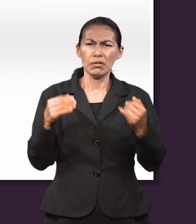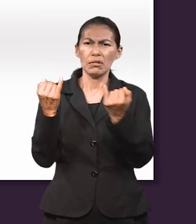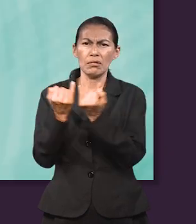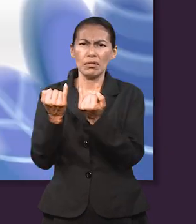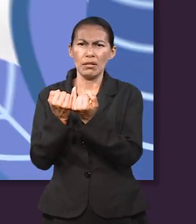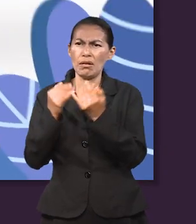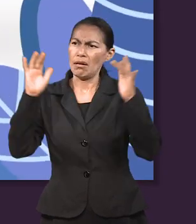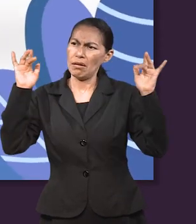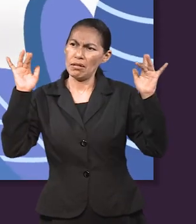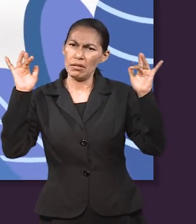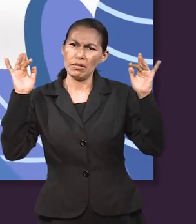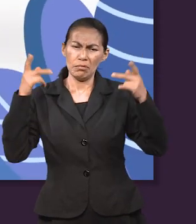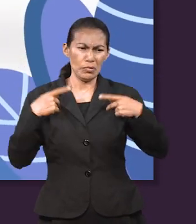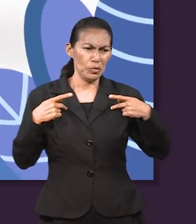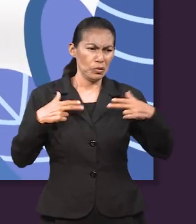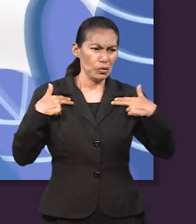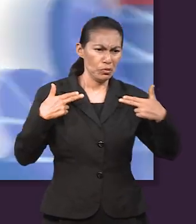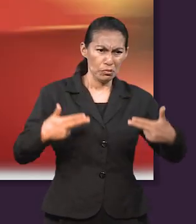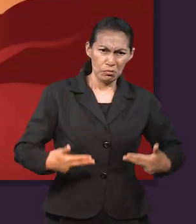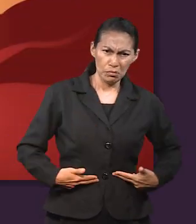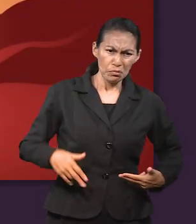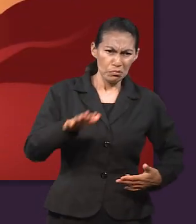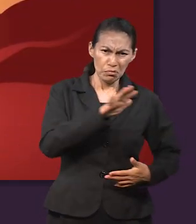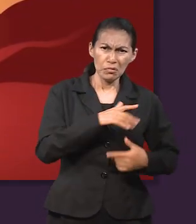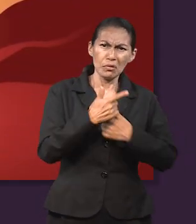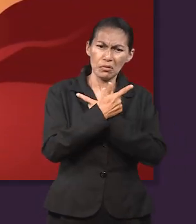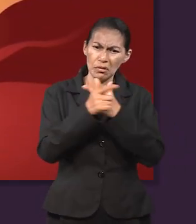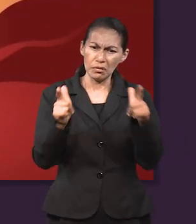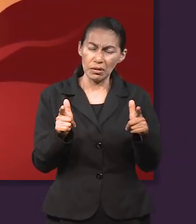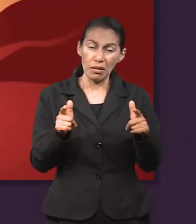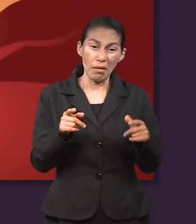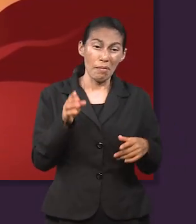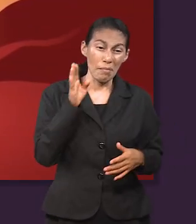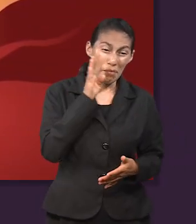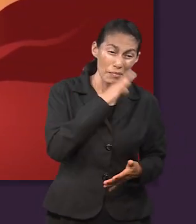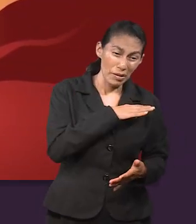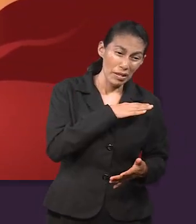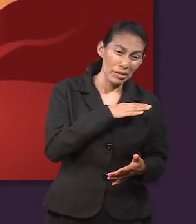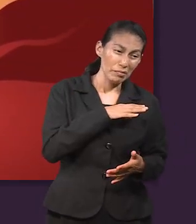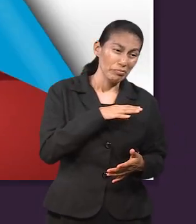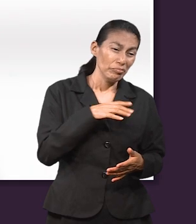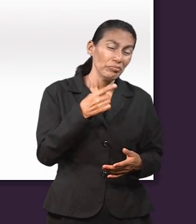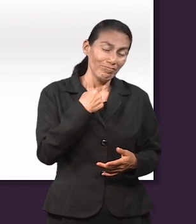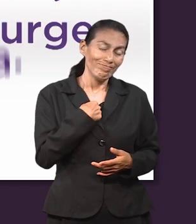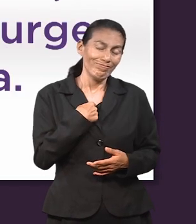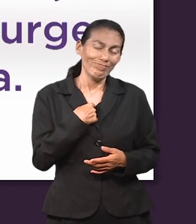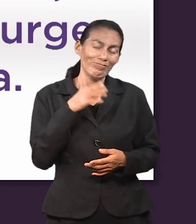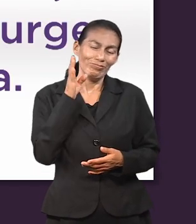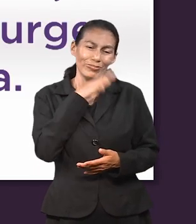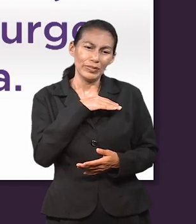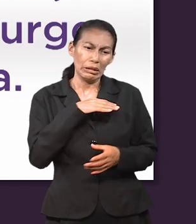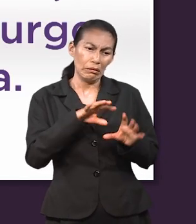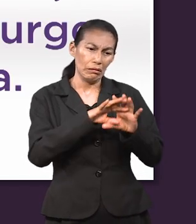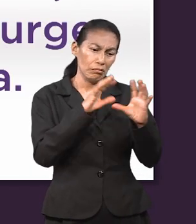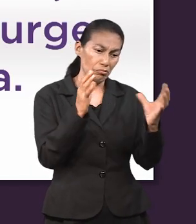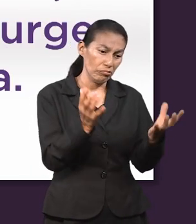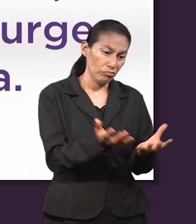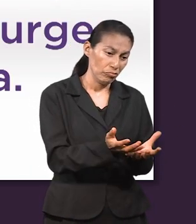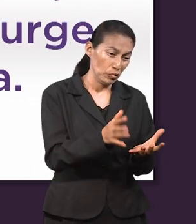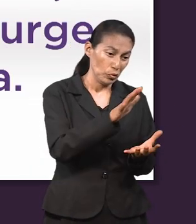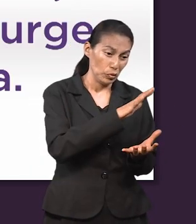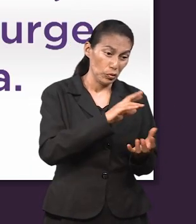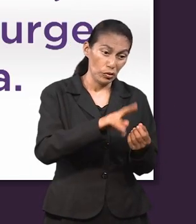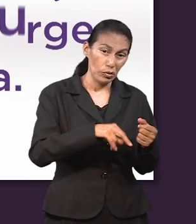libertad y en agentes morales libres, como los ángeles y los seres humanos. El mal afectó y afectará a la